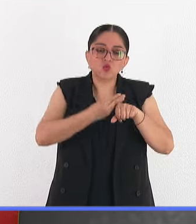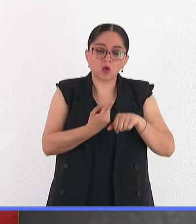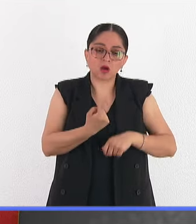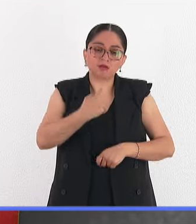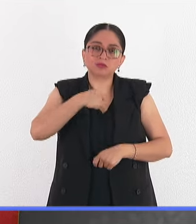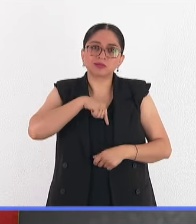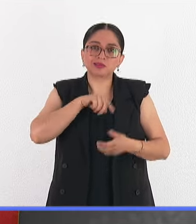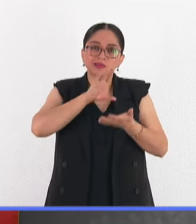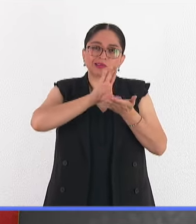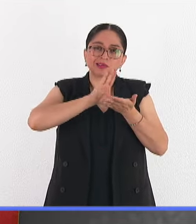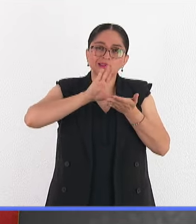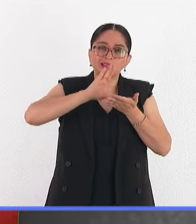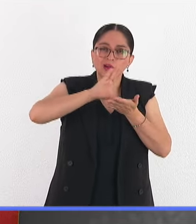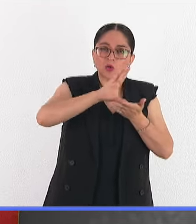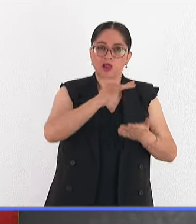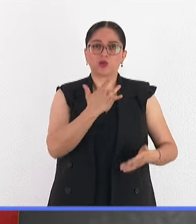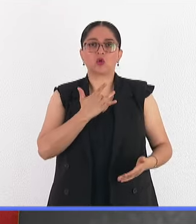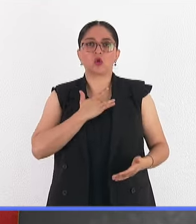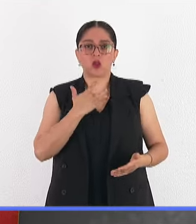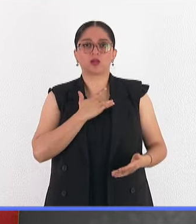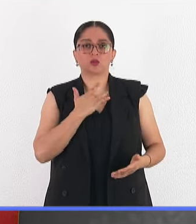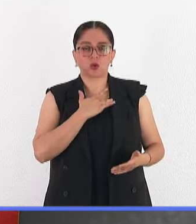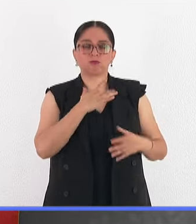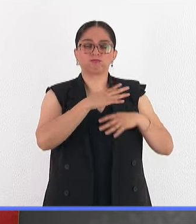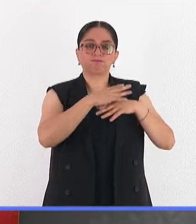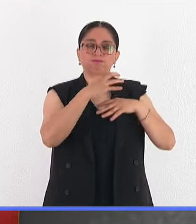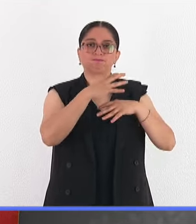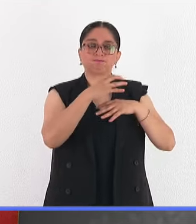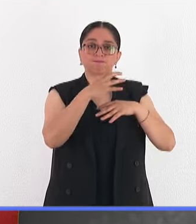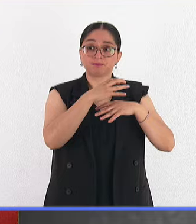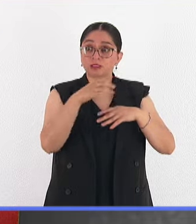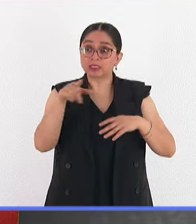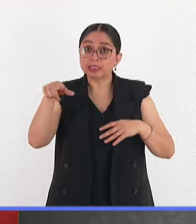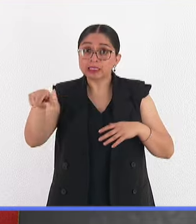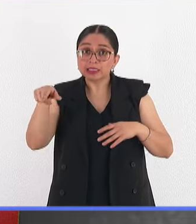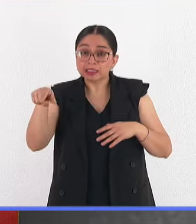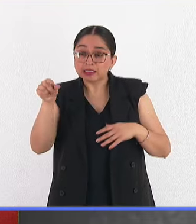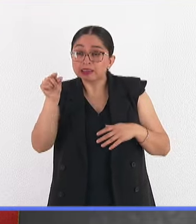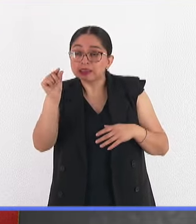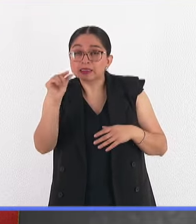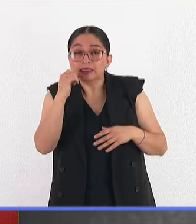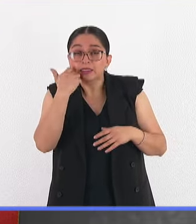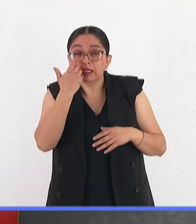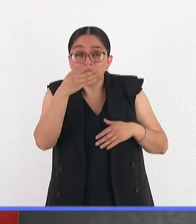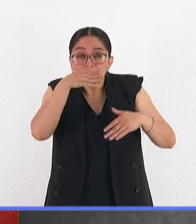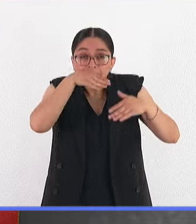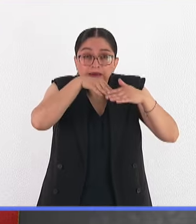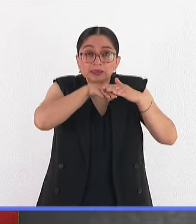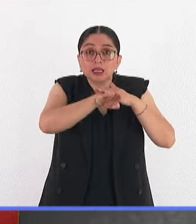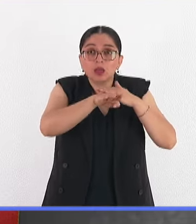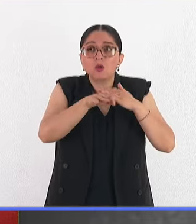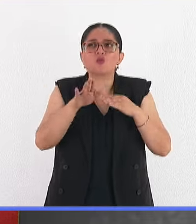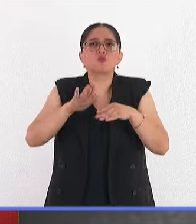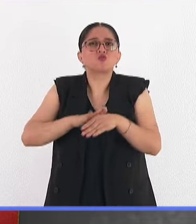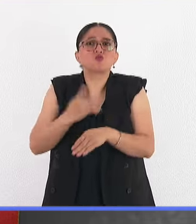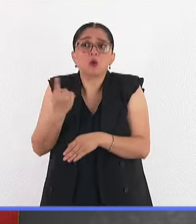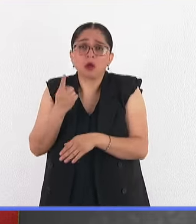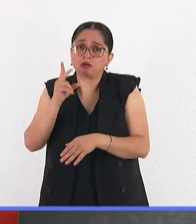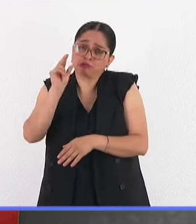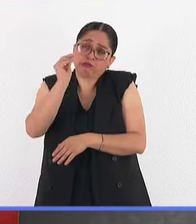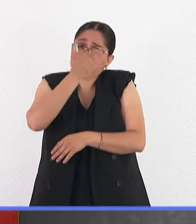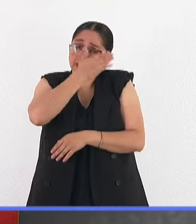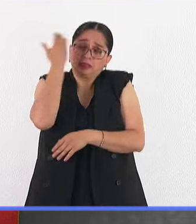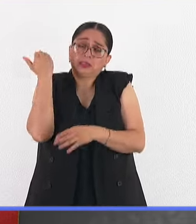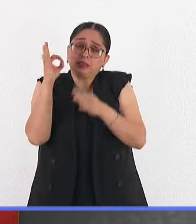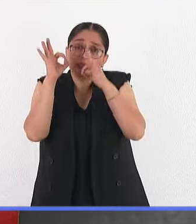Las células musculares tienen afinidad por estas células. Las razones de esa afinidad no están claras todavía, pero